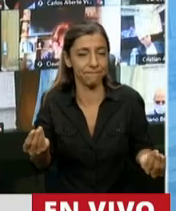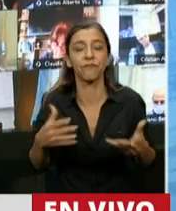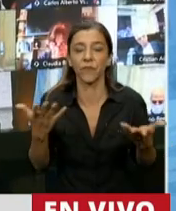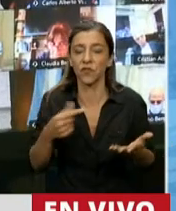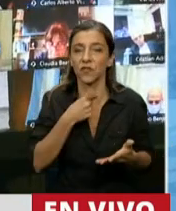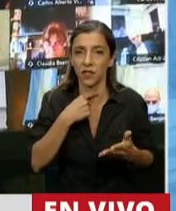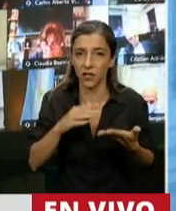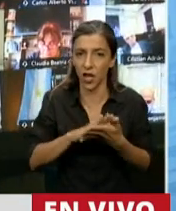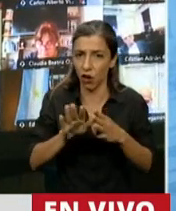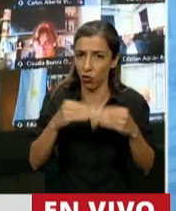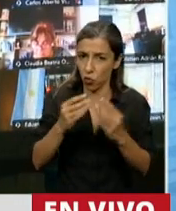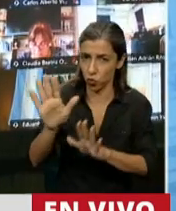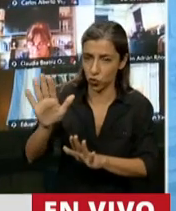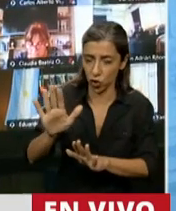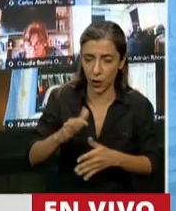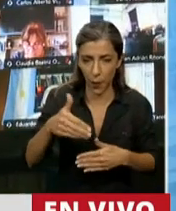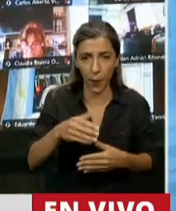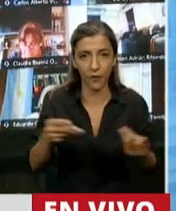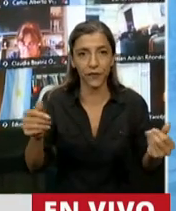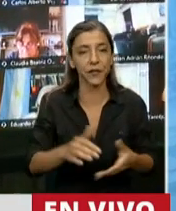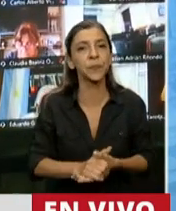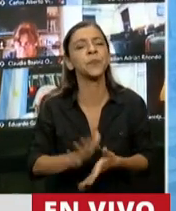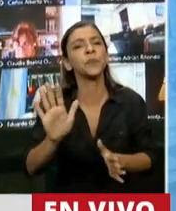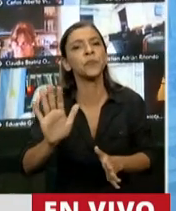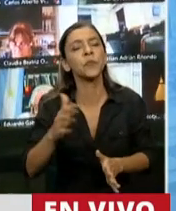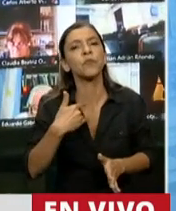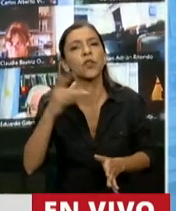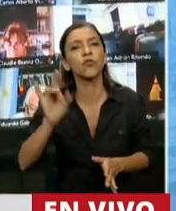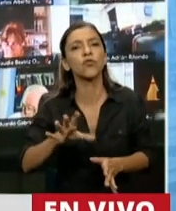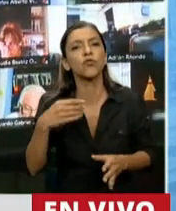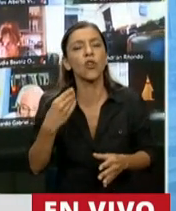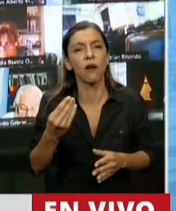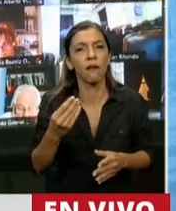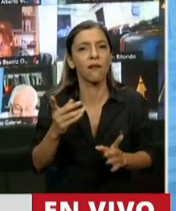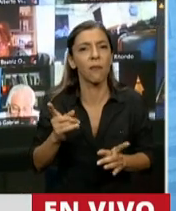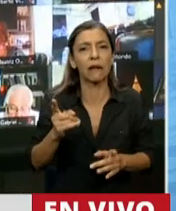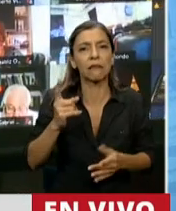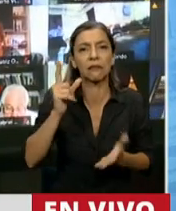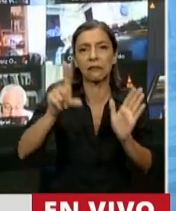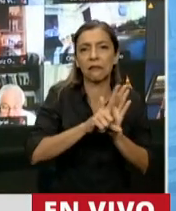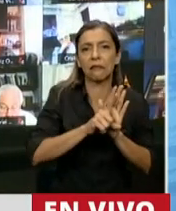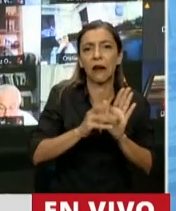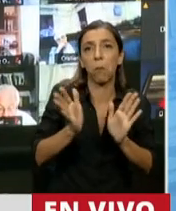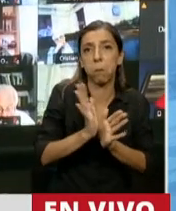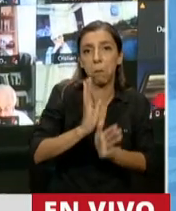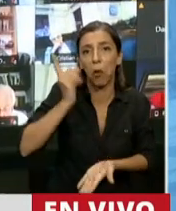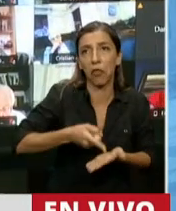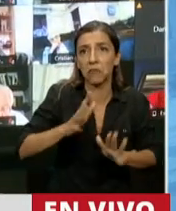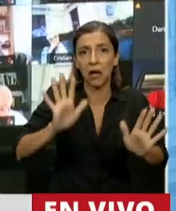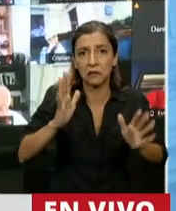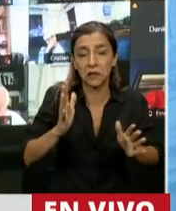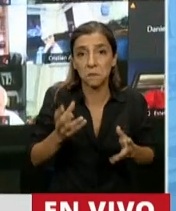Presidente. Porque no solamente no es racional los recursos que se fija esta ley, sino tampoco la